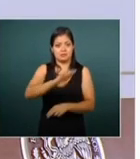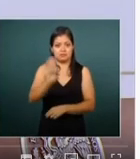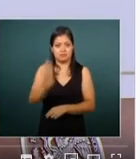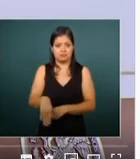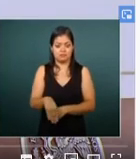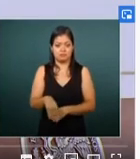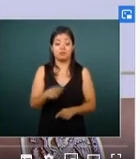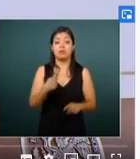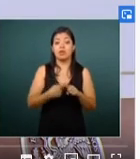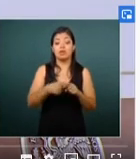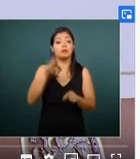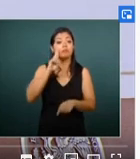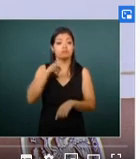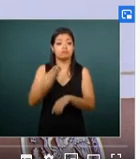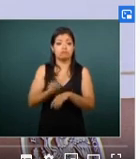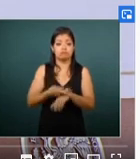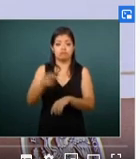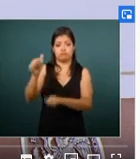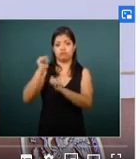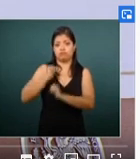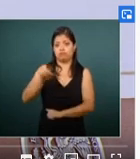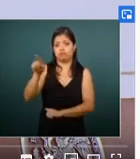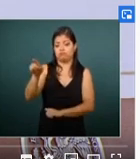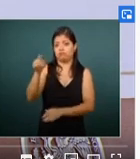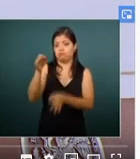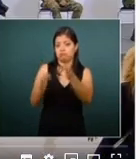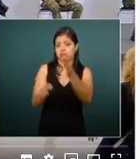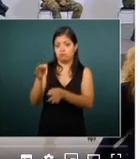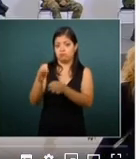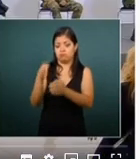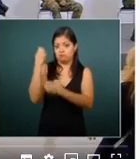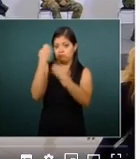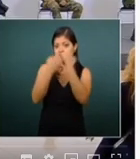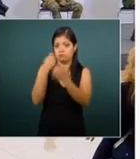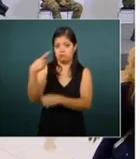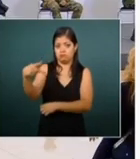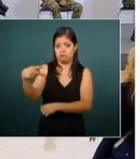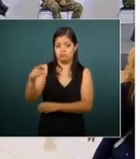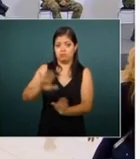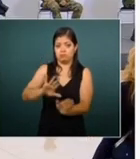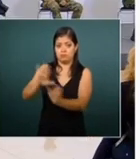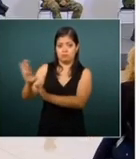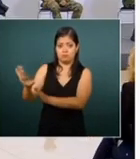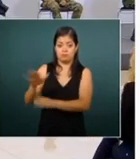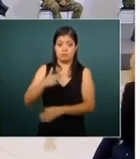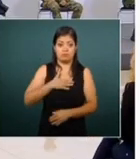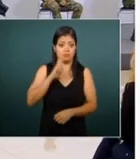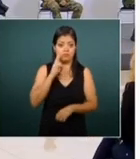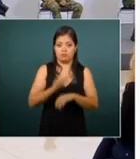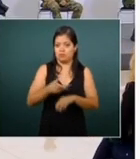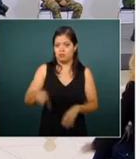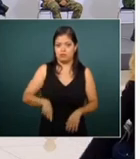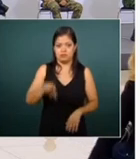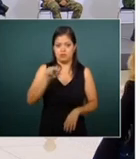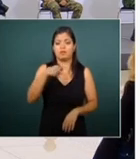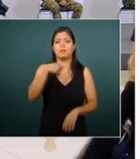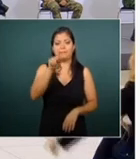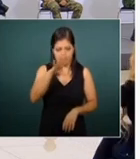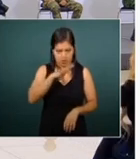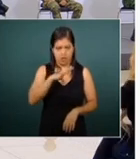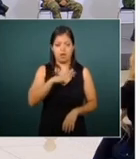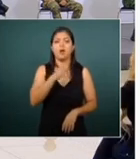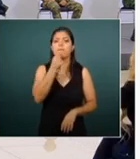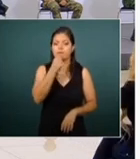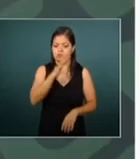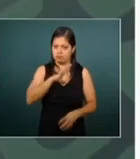será responsabilidad de las instancias de impartición de justicia culminar el proceso ya esa parte no le toca al gobernador pero los policías municipales están detenidos